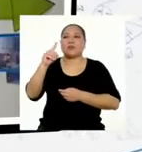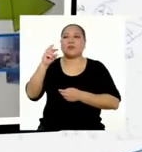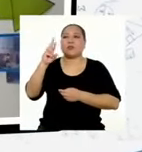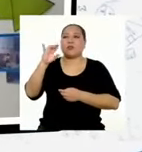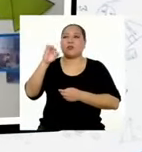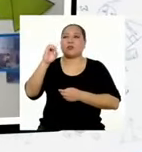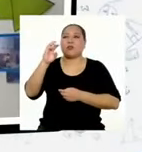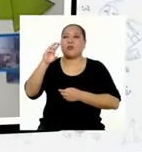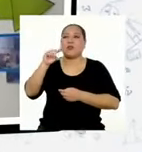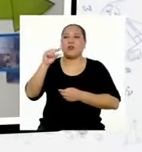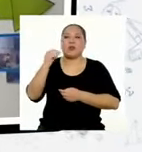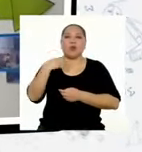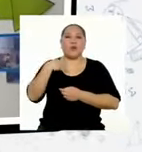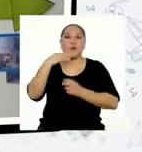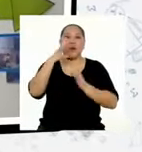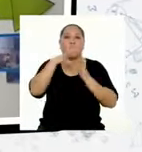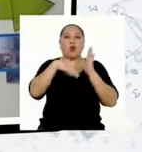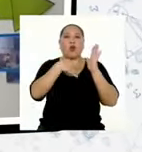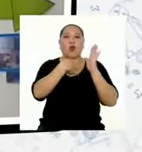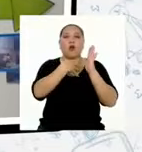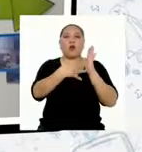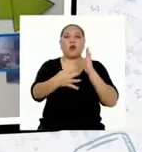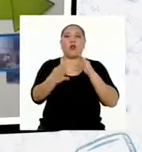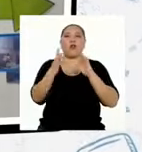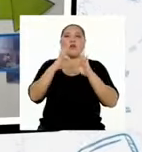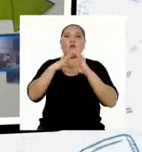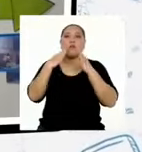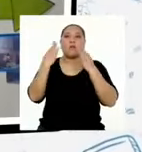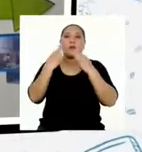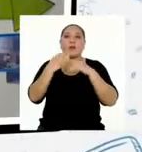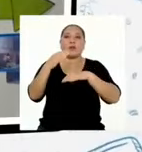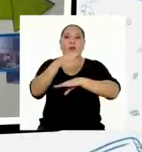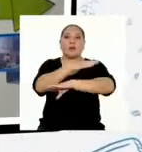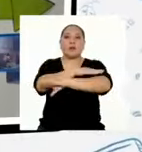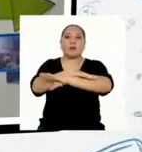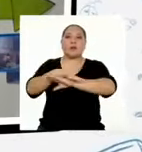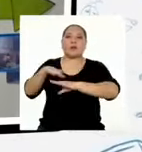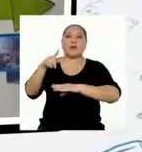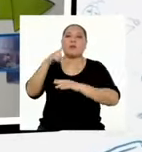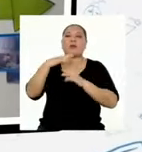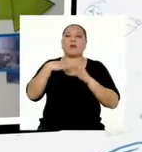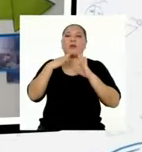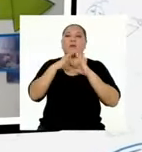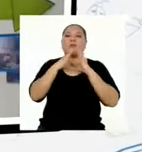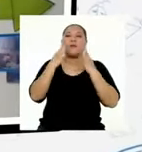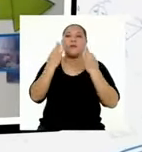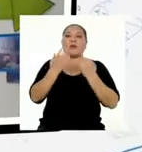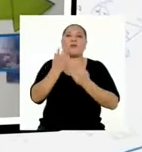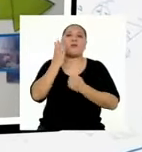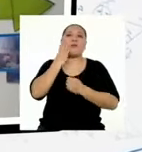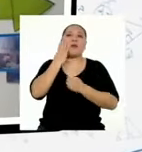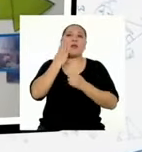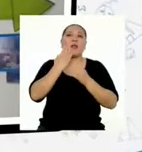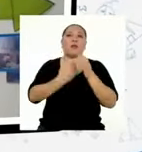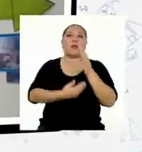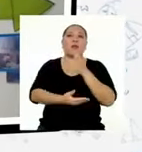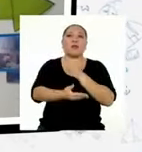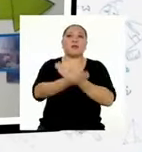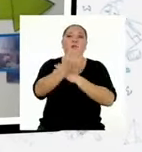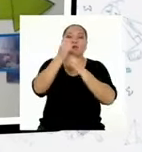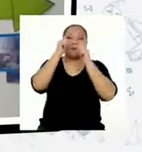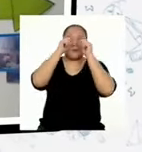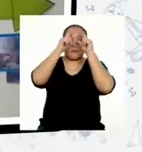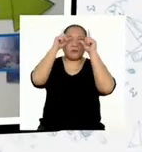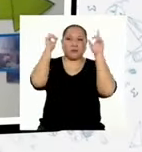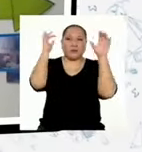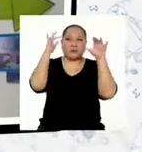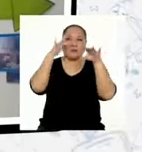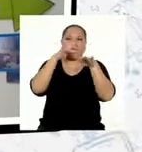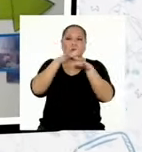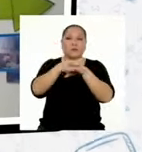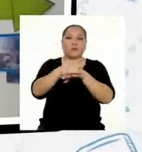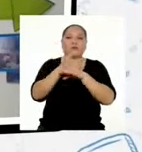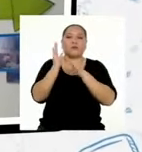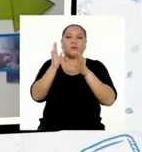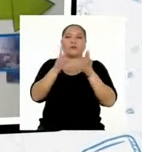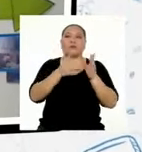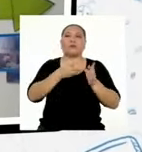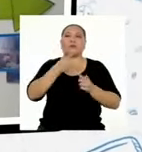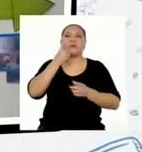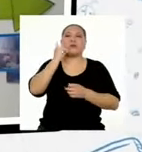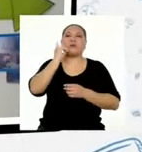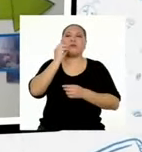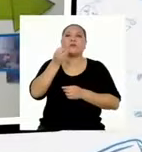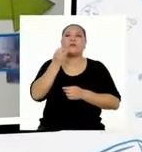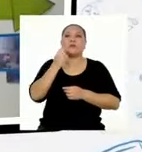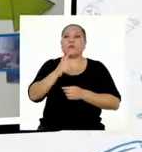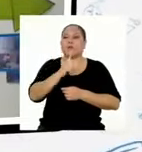el meravio familiar mediante una línea de tiempo. Esta es mi familia. Mamá por la mañana se levanta muy temprano a hacer el desayuno.